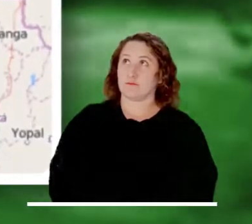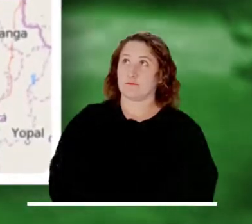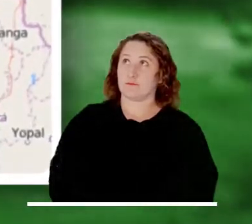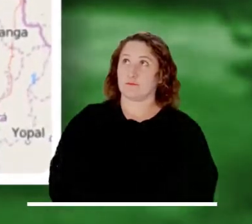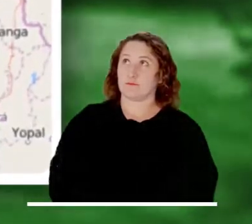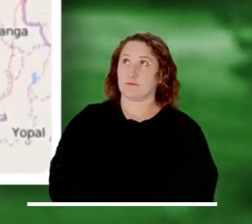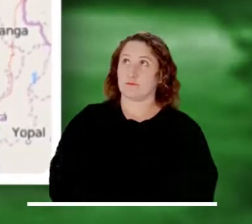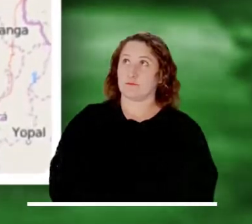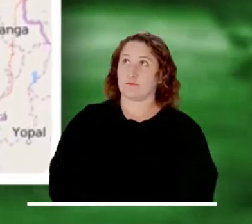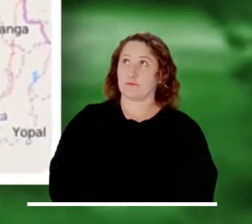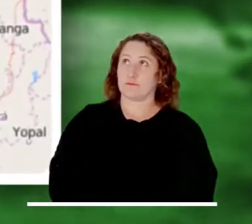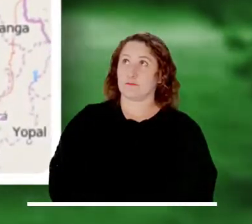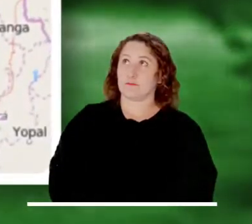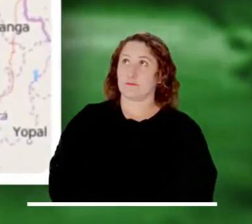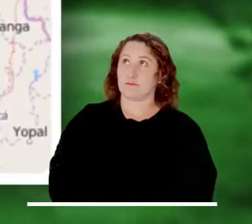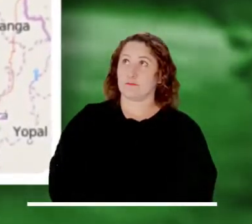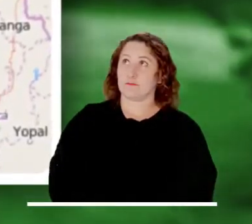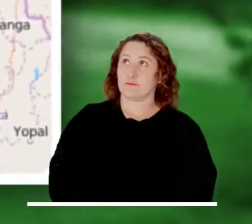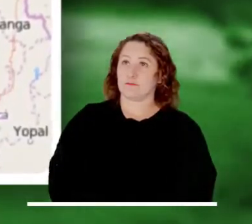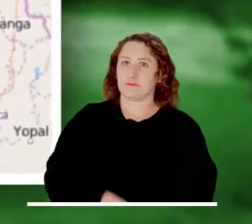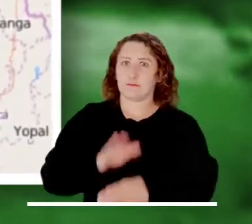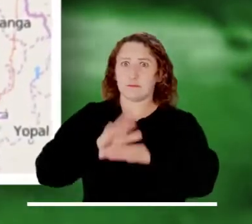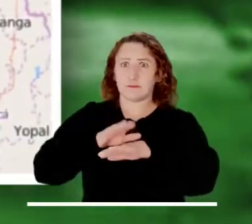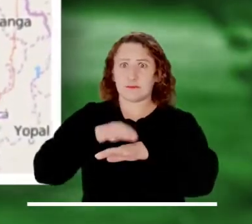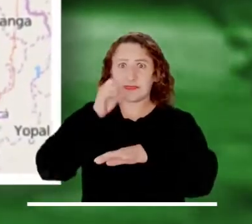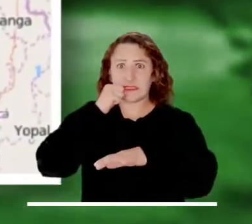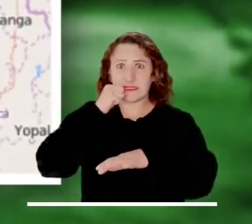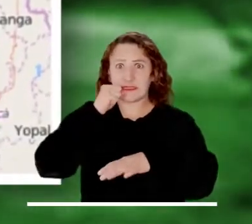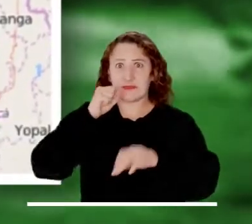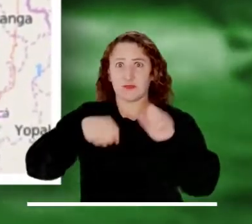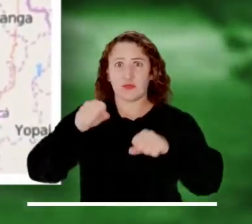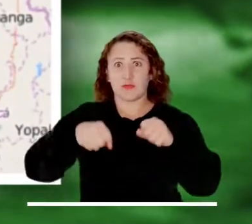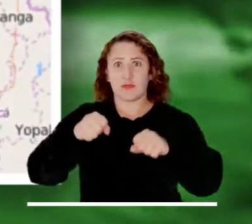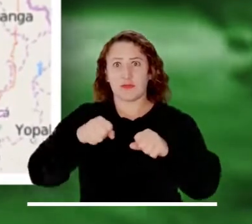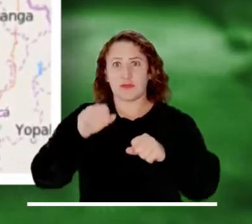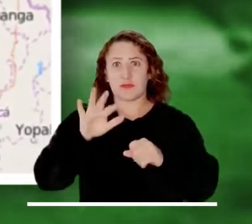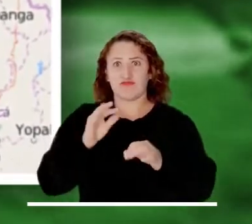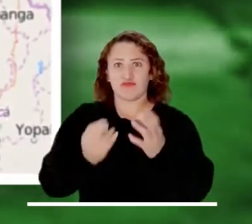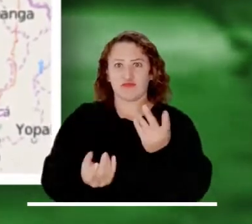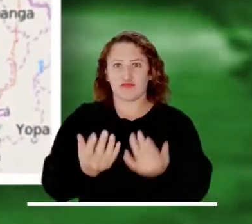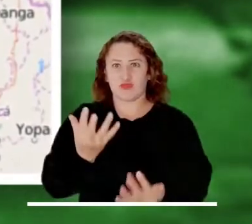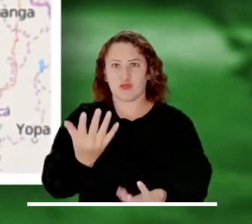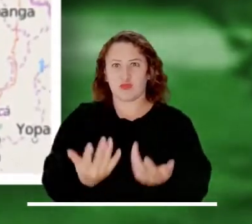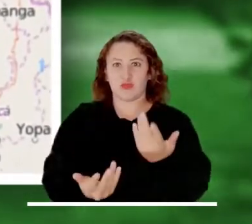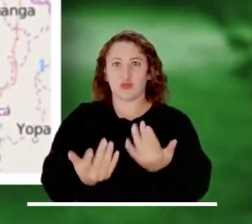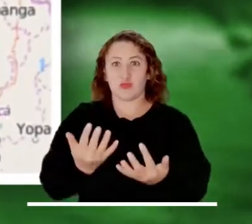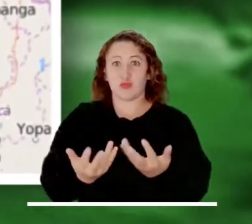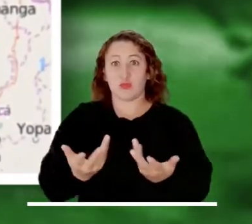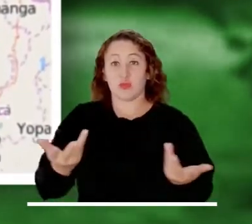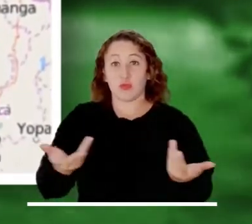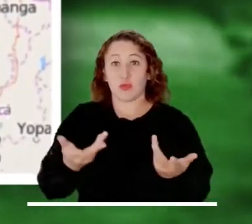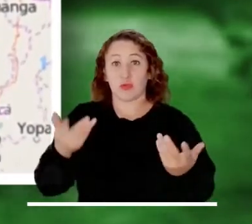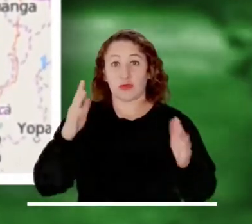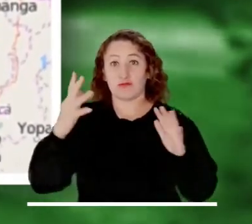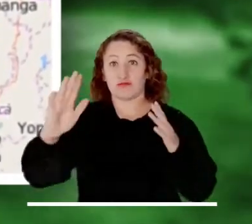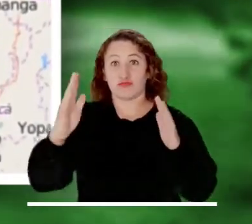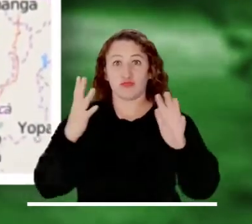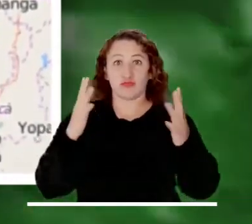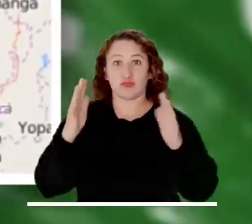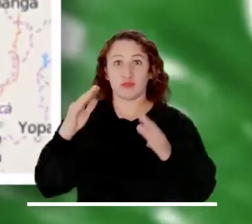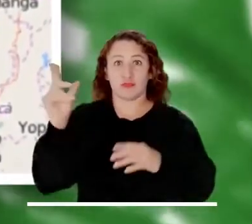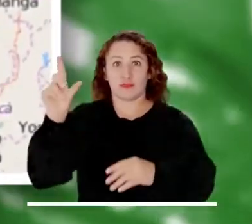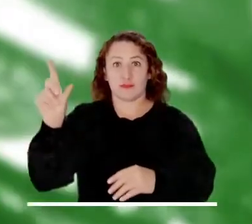municipio de Campo de la Cruz, Atlántico. En zonas bajas del corregimiento de Borja. Alerta naranja por moderada